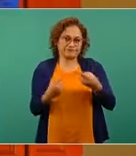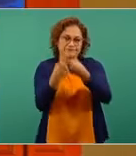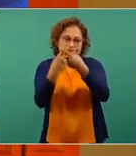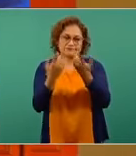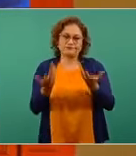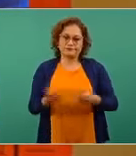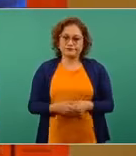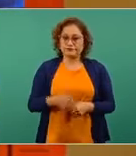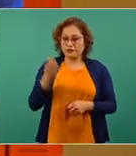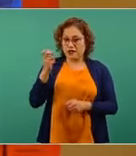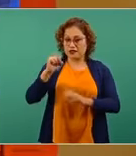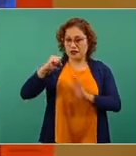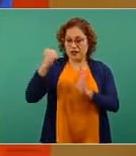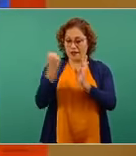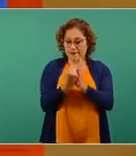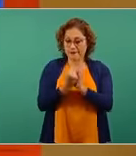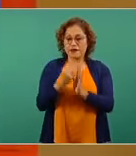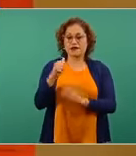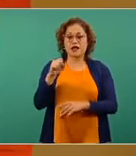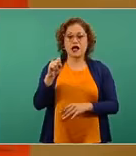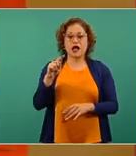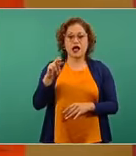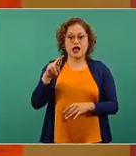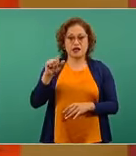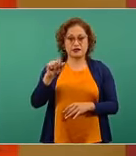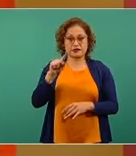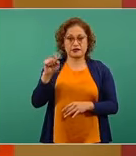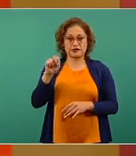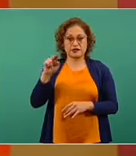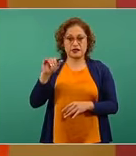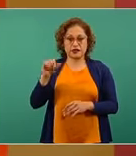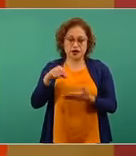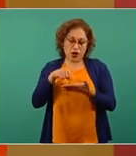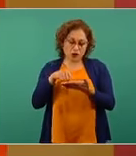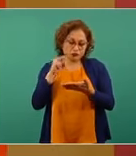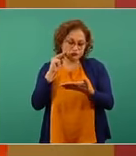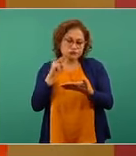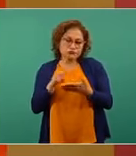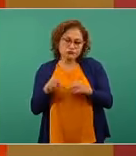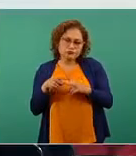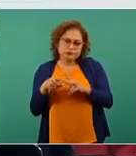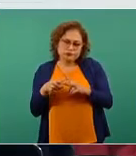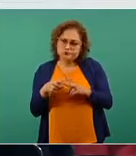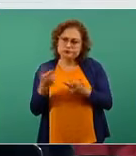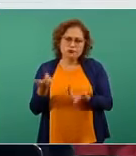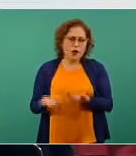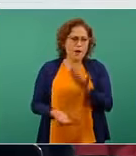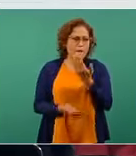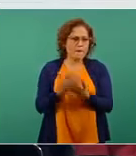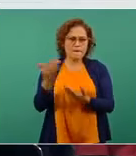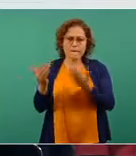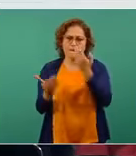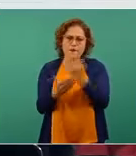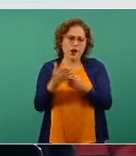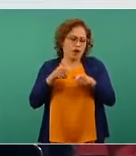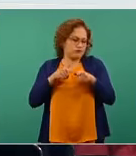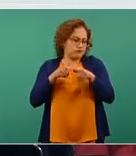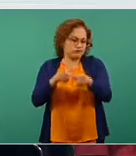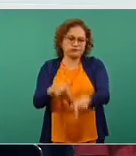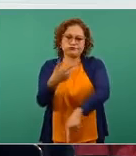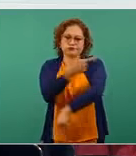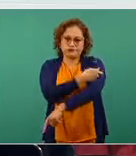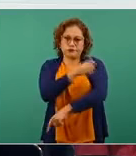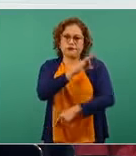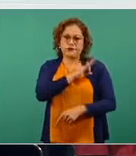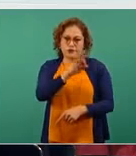vacuna de AstraZeneca, se ha recomendado seguirla utilizando tal como hacemos en México. Pero me adelanto a este caso específico, el doctor